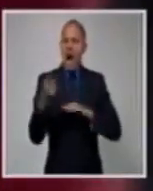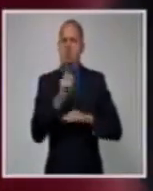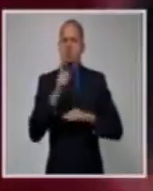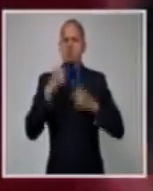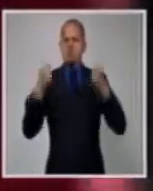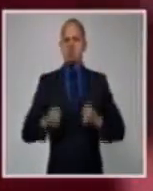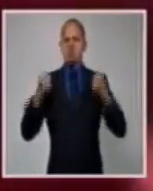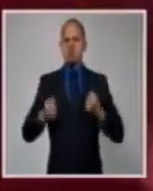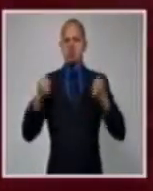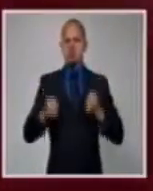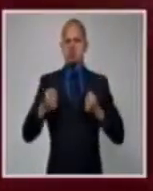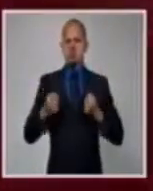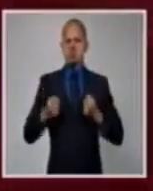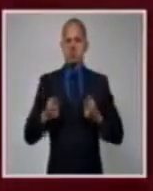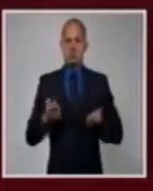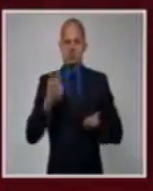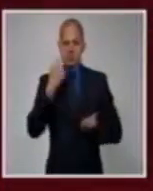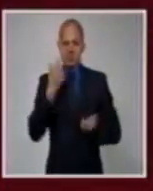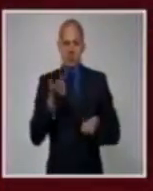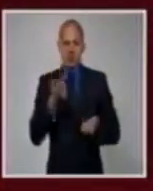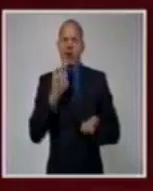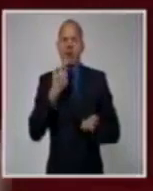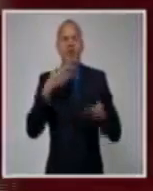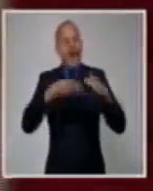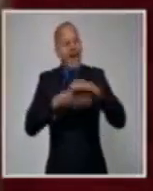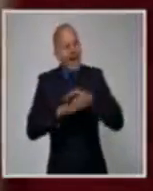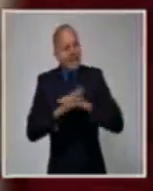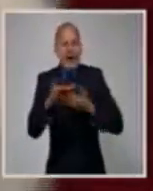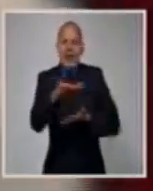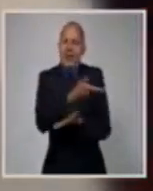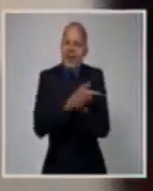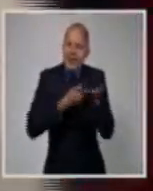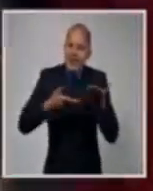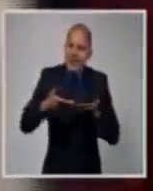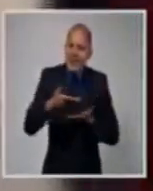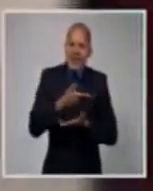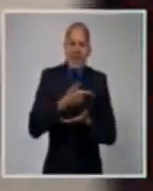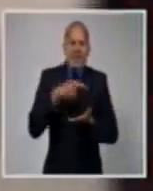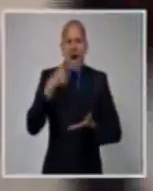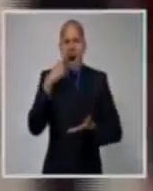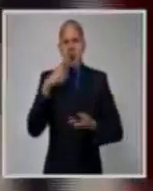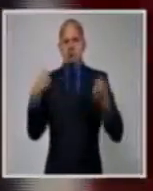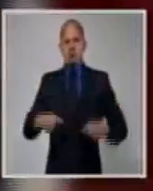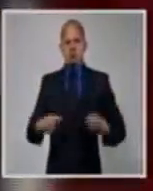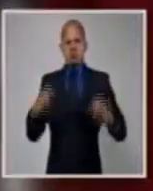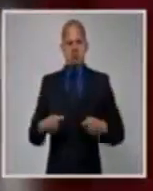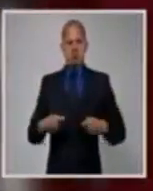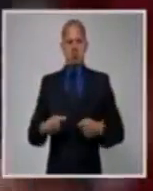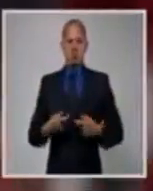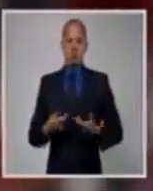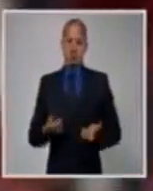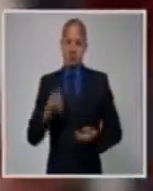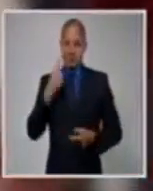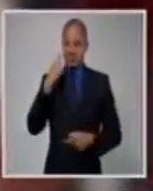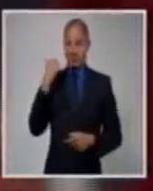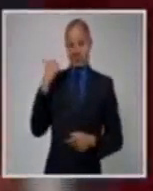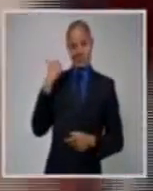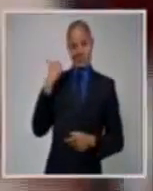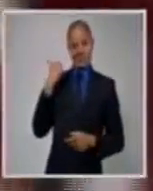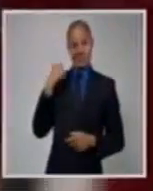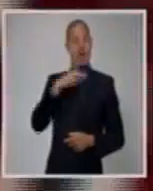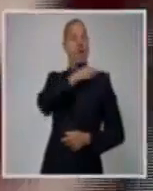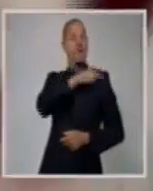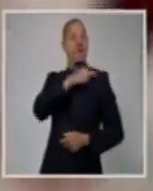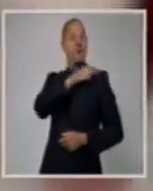diablo. Te quiero insistir en ello, porque si no, como ves, hay un funcionario público de una alta investidura, viceministro,